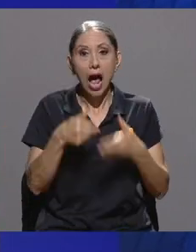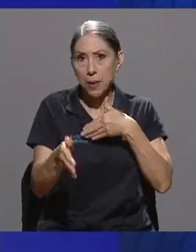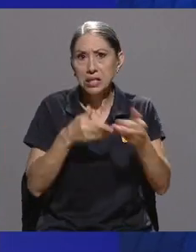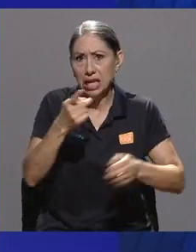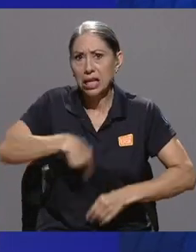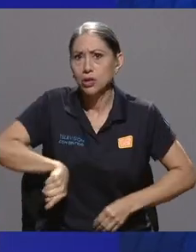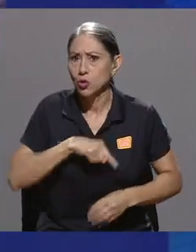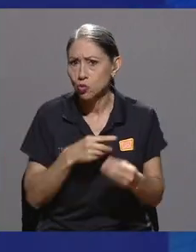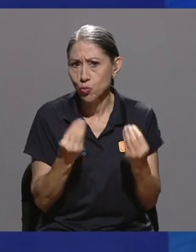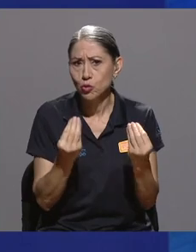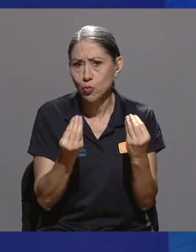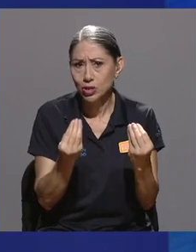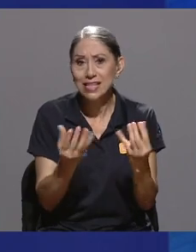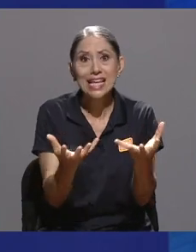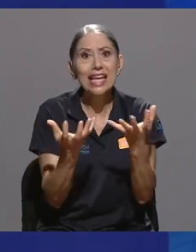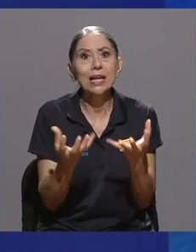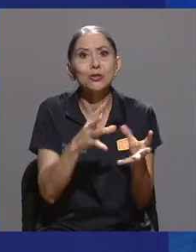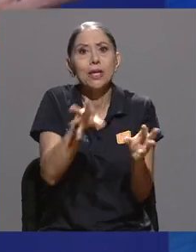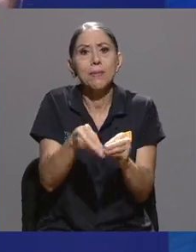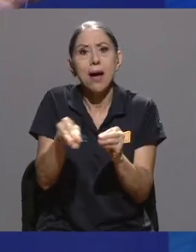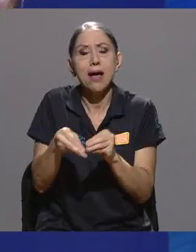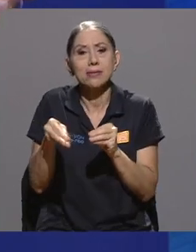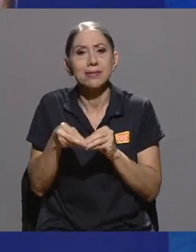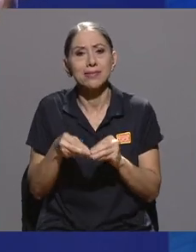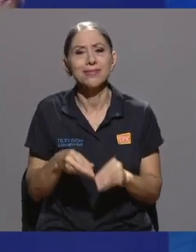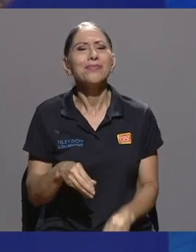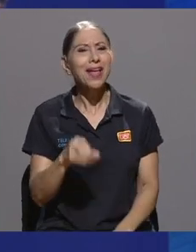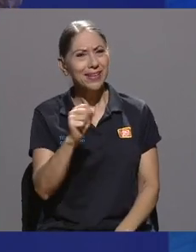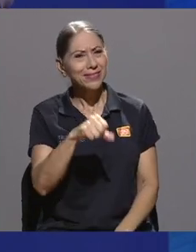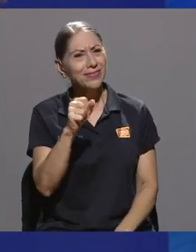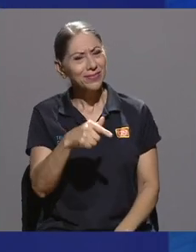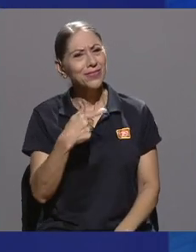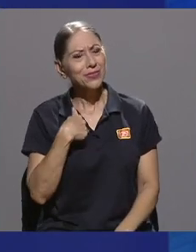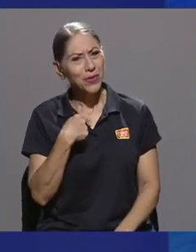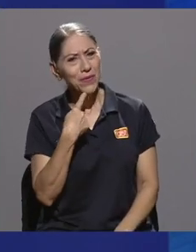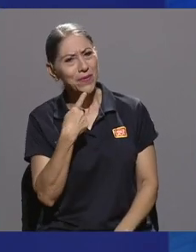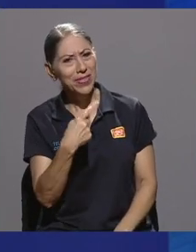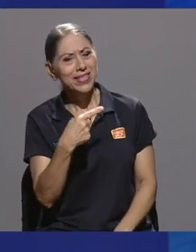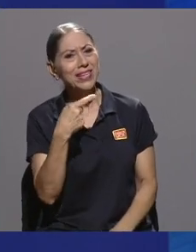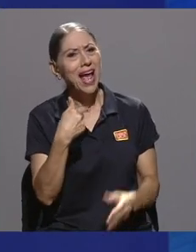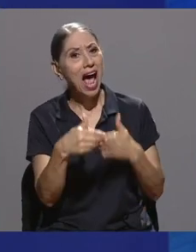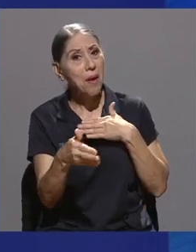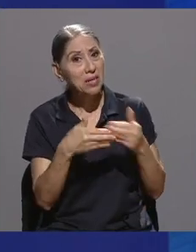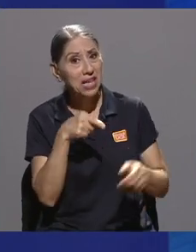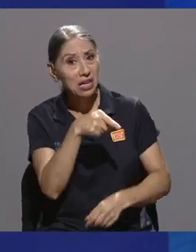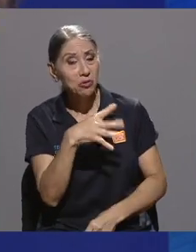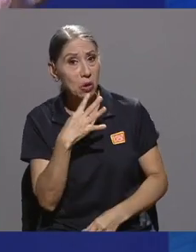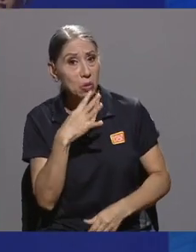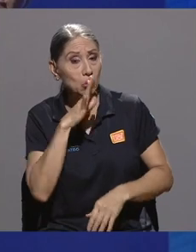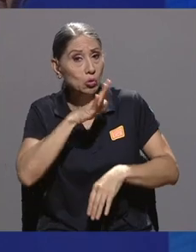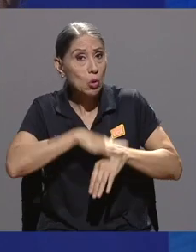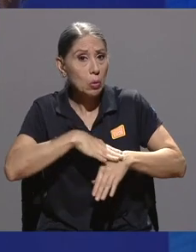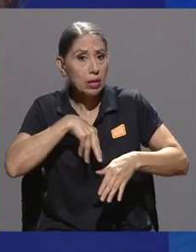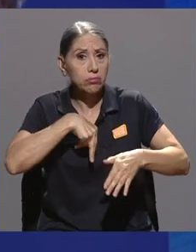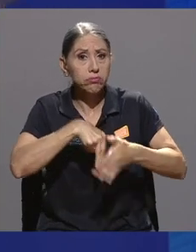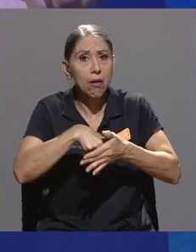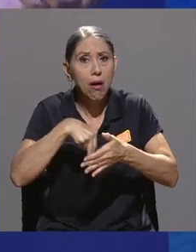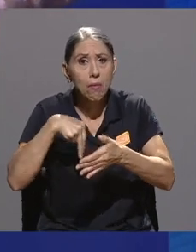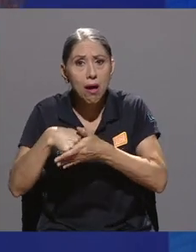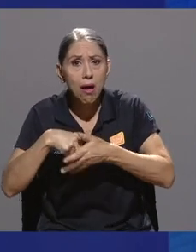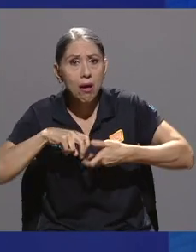queremos ser cada vez más. A eso, Iba, que a pesar de eso que planteas, de esos obstáculos, de esas dificultades